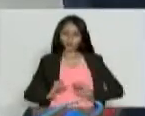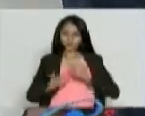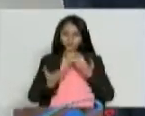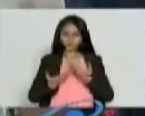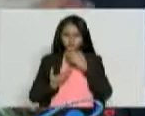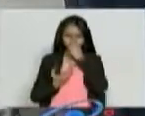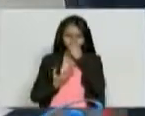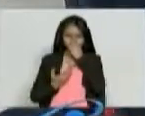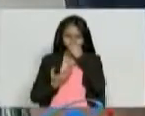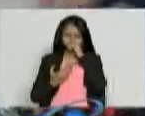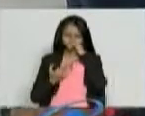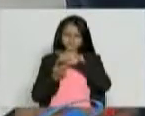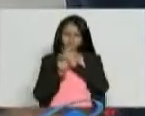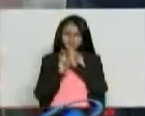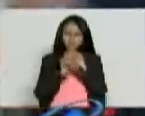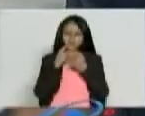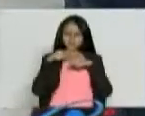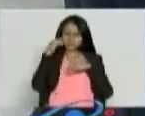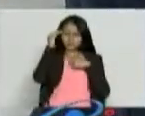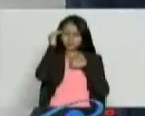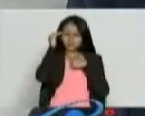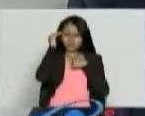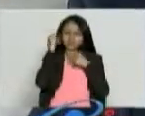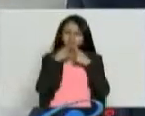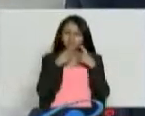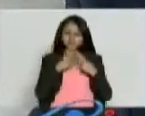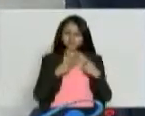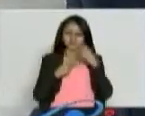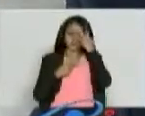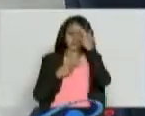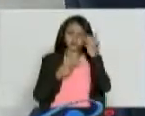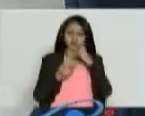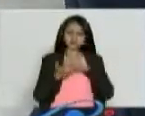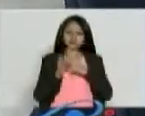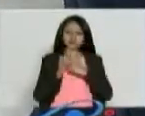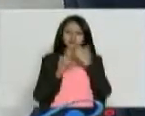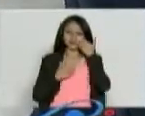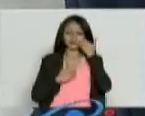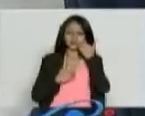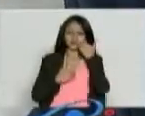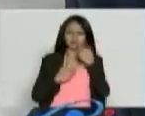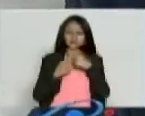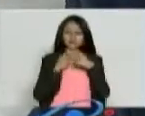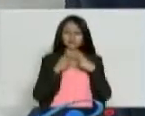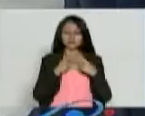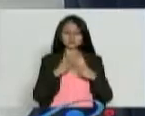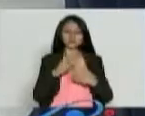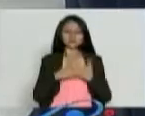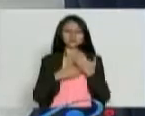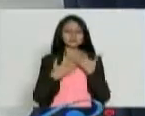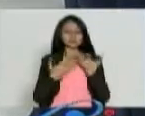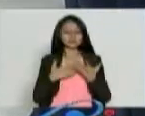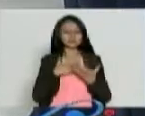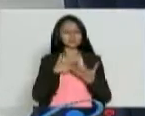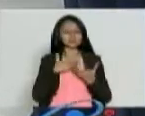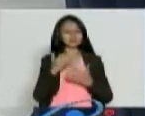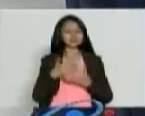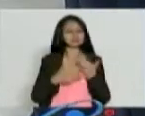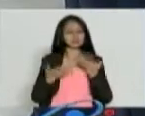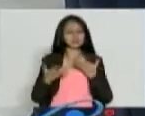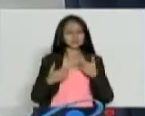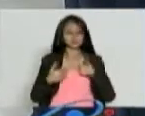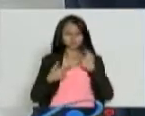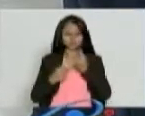y también del cuerpo mental y emocional. Porque es que la enfermedad tiene orígenes muy profundos. La enfermedad no solamente se